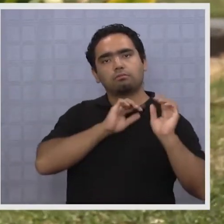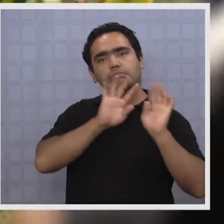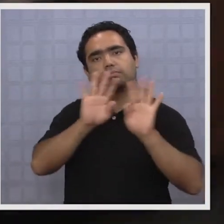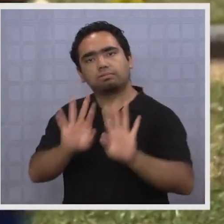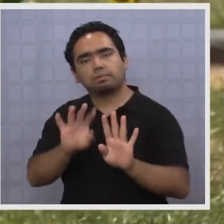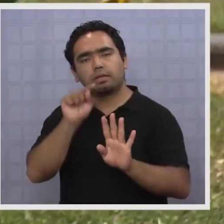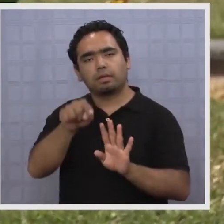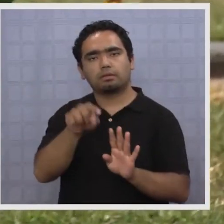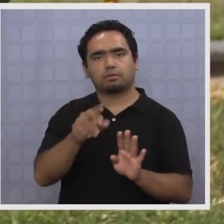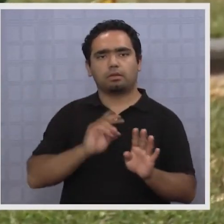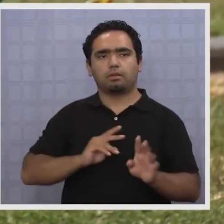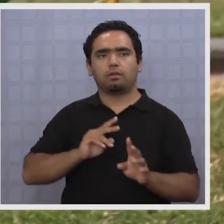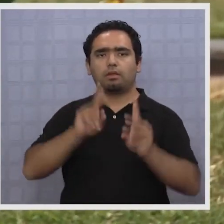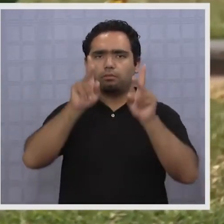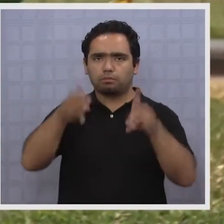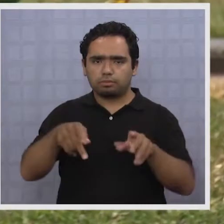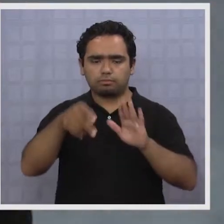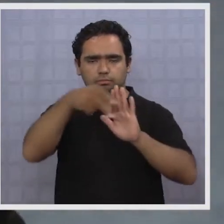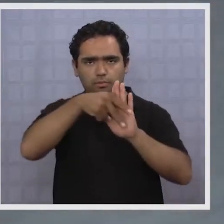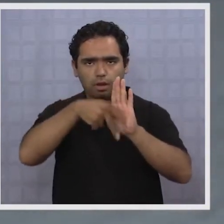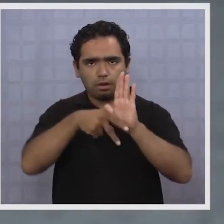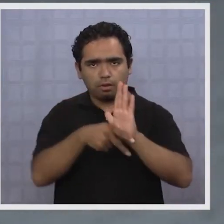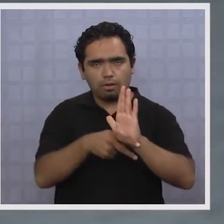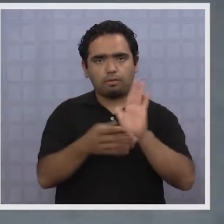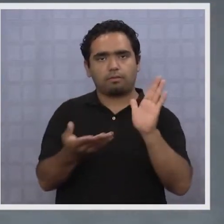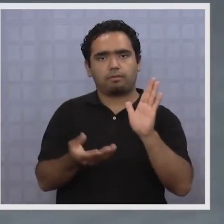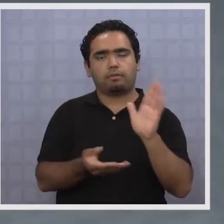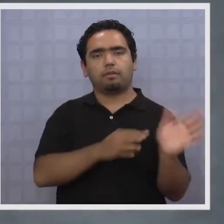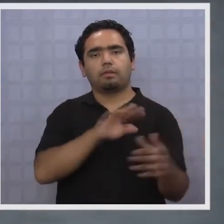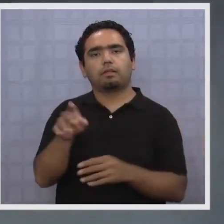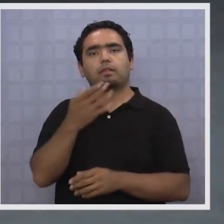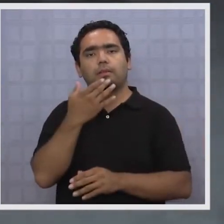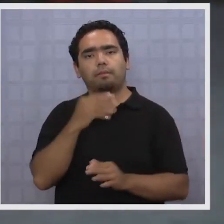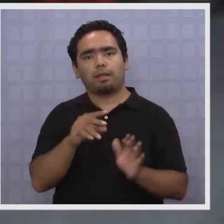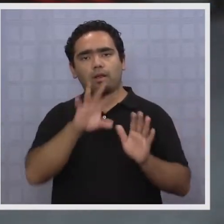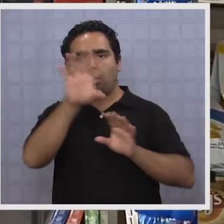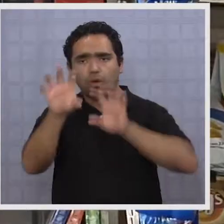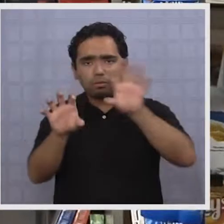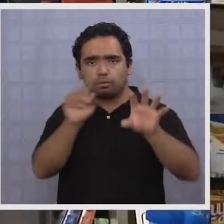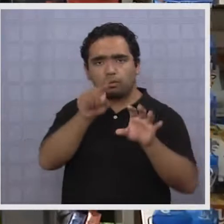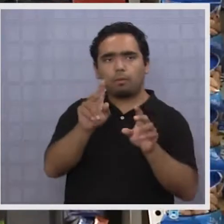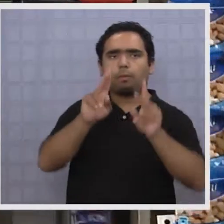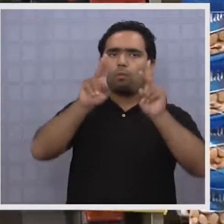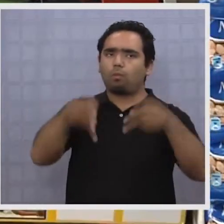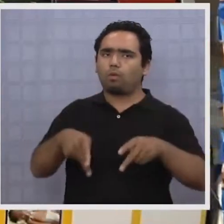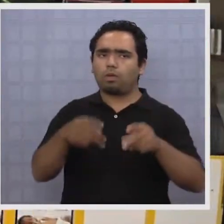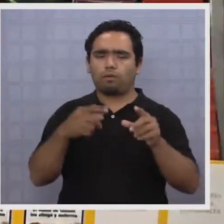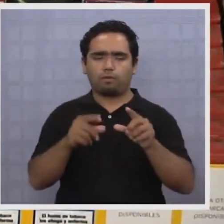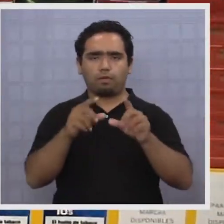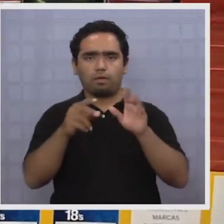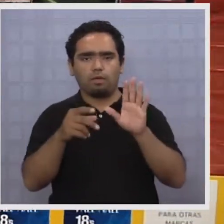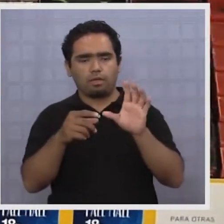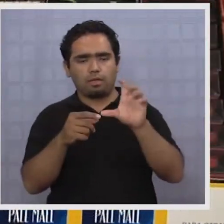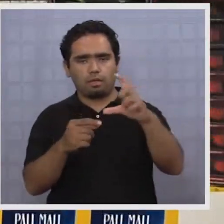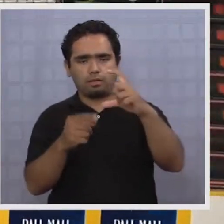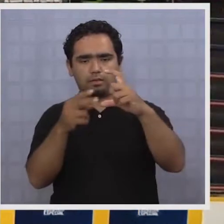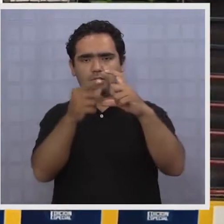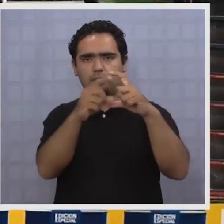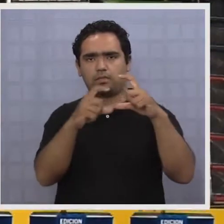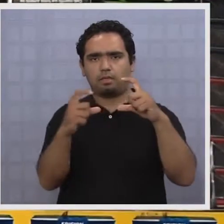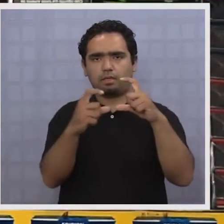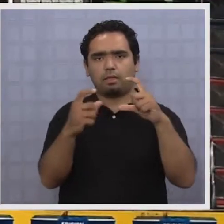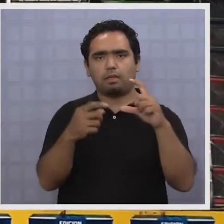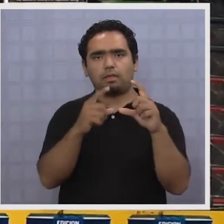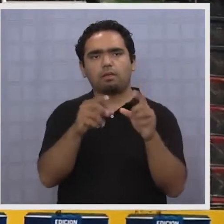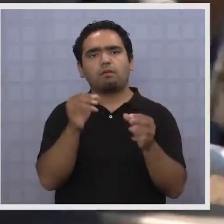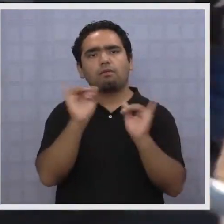restricciones que está colocando la nueva reforma. Otro aspecto que aborda esta reforma es la prohibición de imágenes que inciten al consumo del cigarrillo